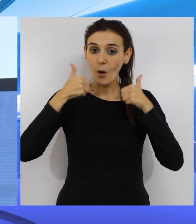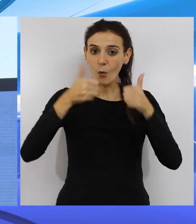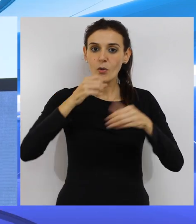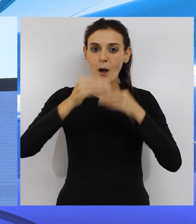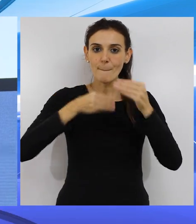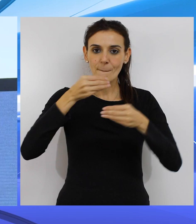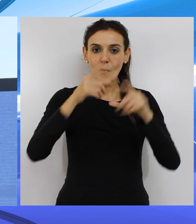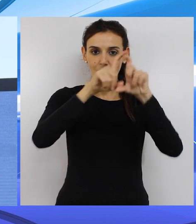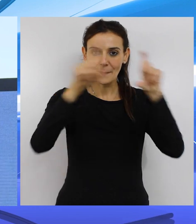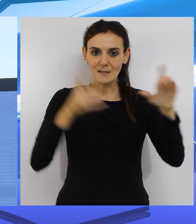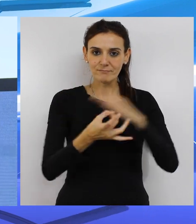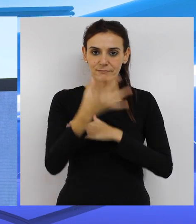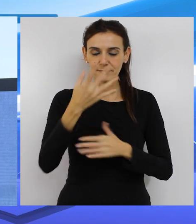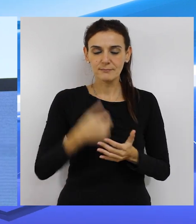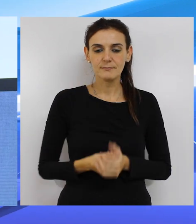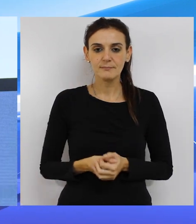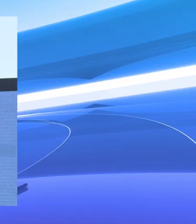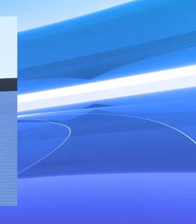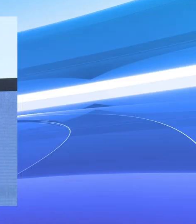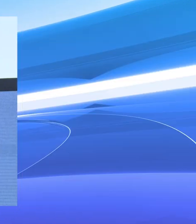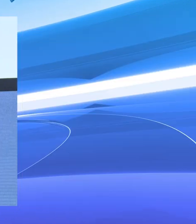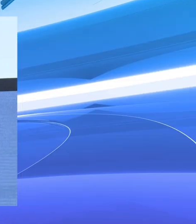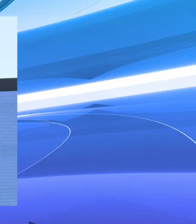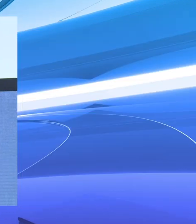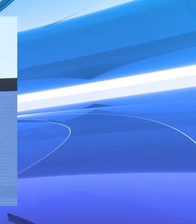a su ejecución y de la ejecución a una empresa.